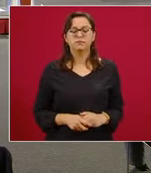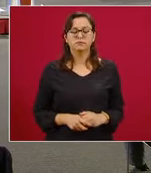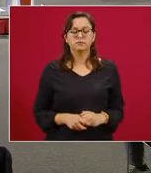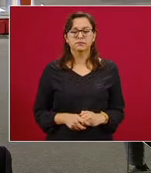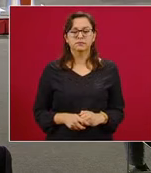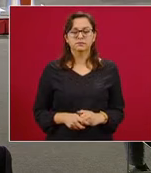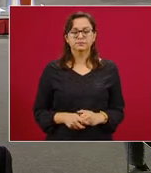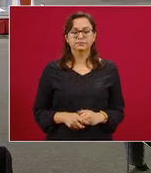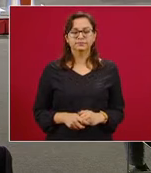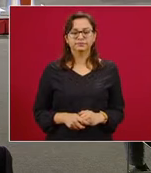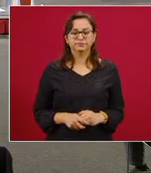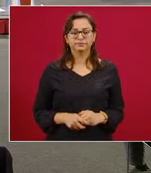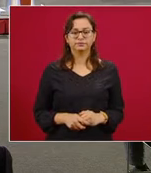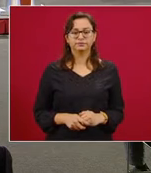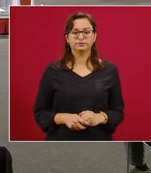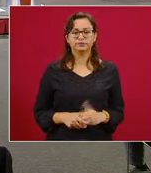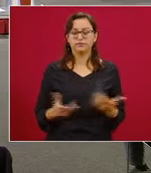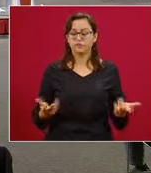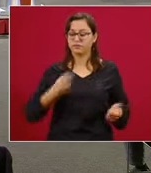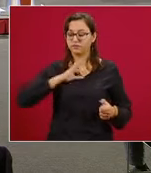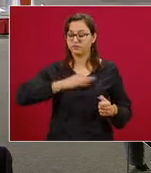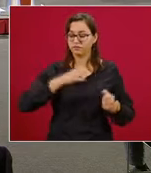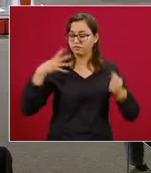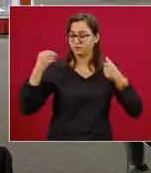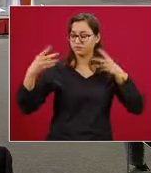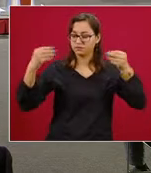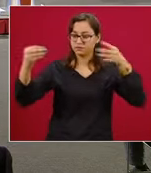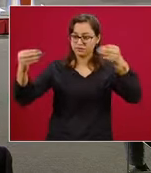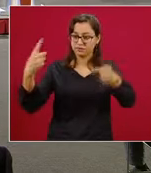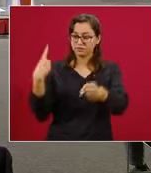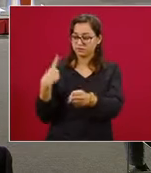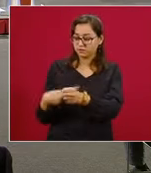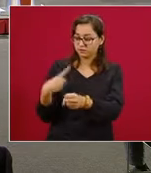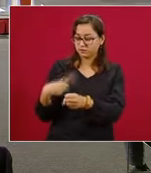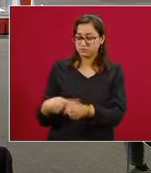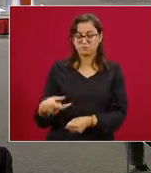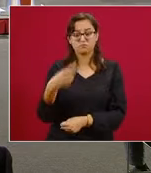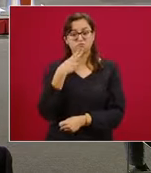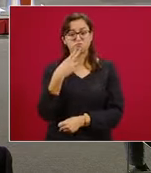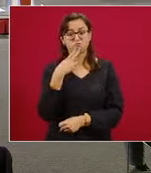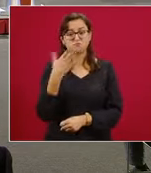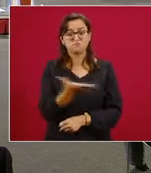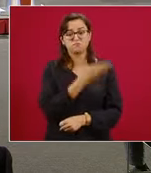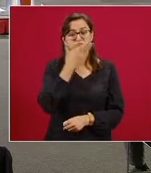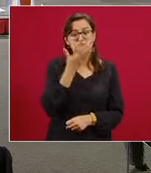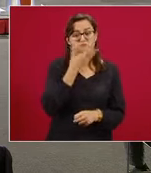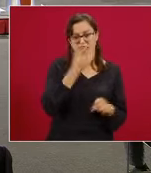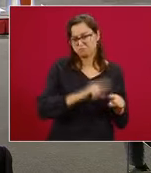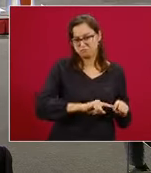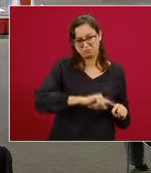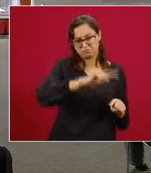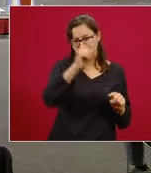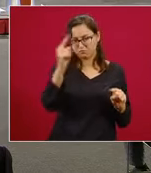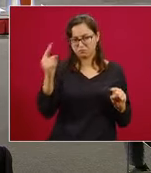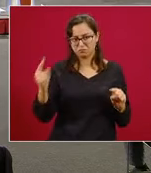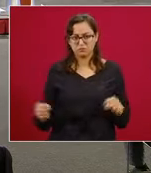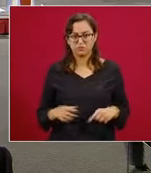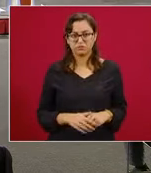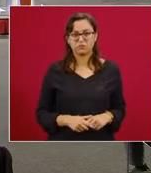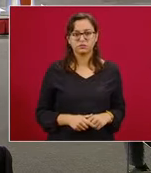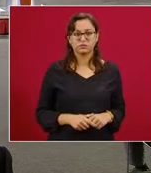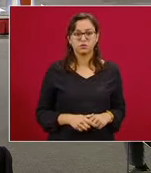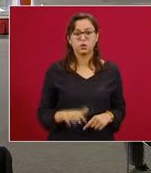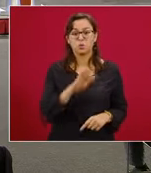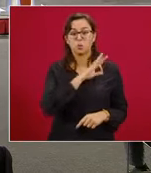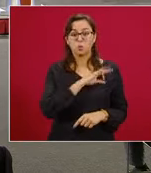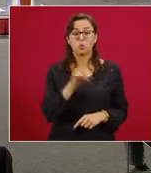las formas de presentar los datos más usada en la epidemiología y consiste en lo siguiente. Estas